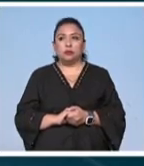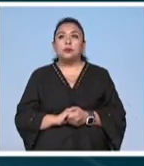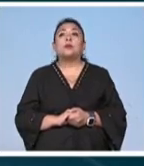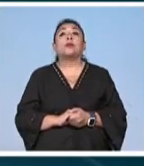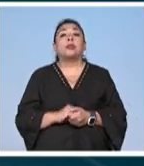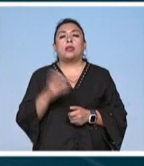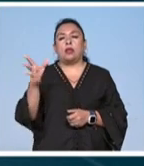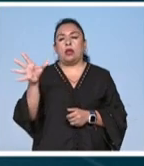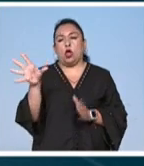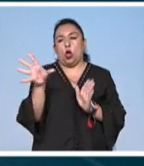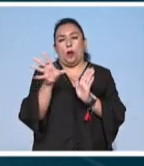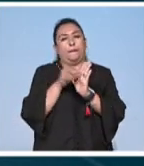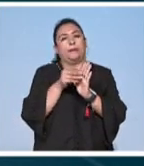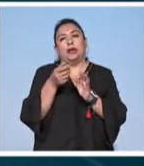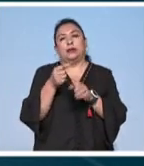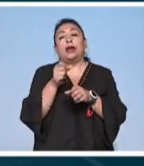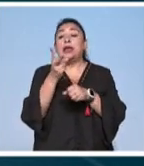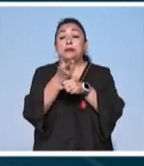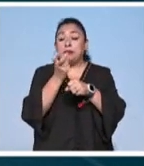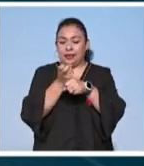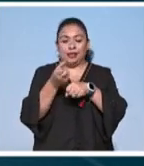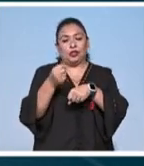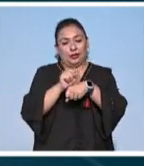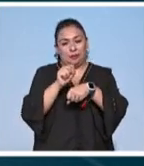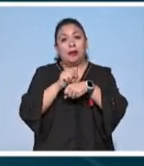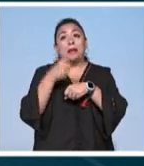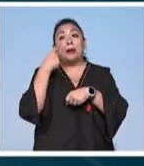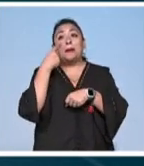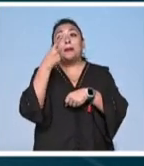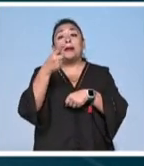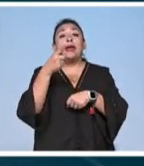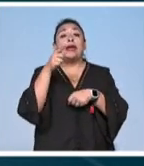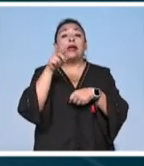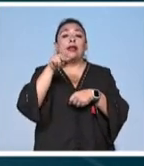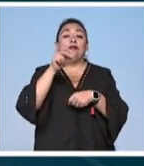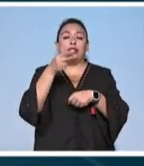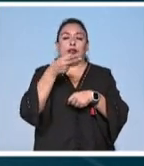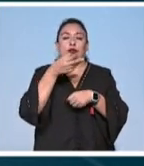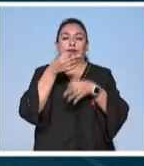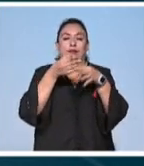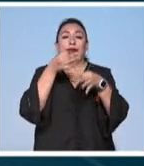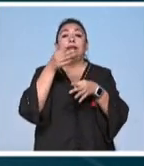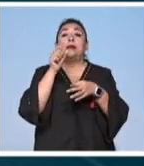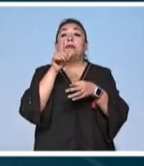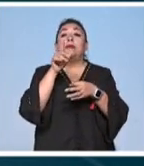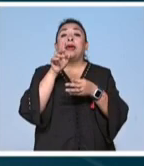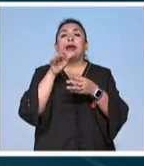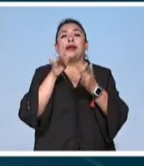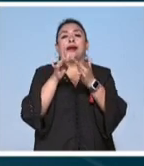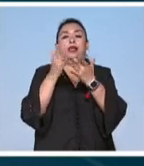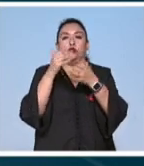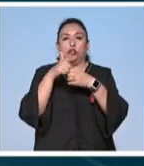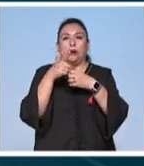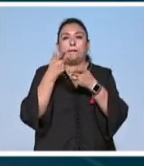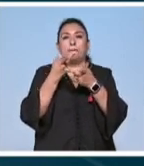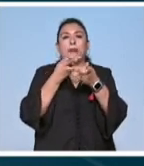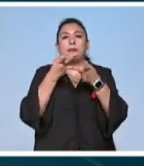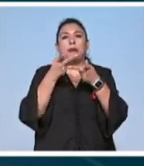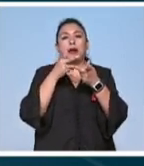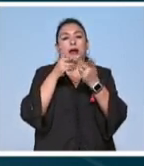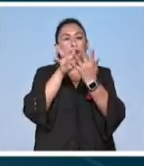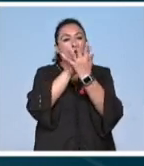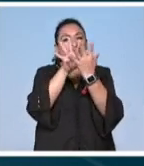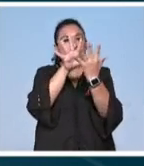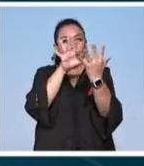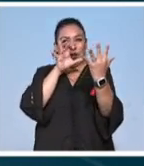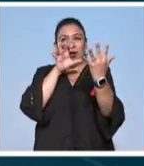la invitación como cada semana es a seguir noticias 22 también en nuestras redes sociales preparen su escáner de códigos qr